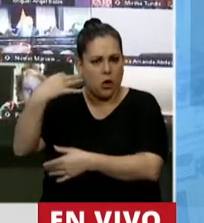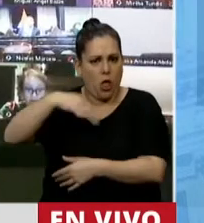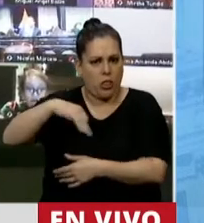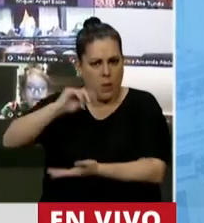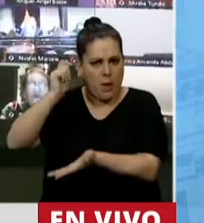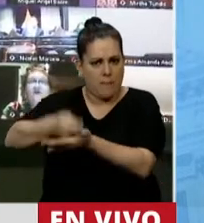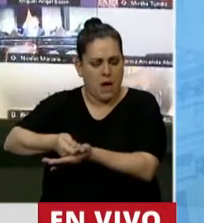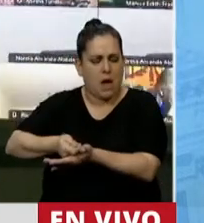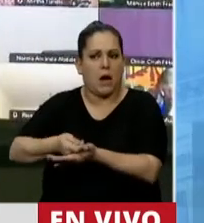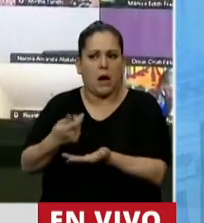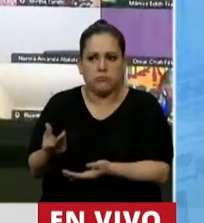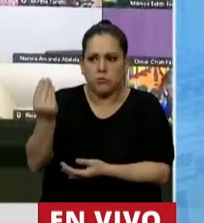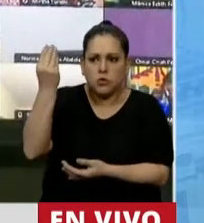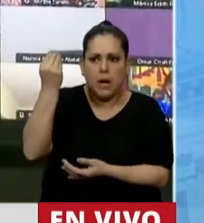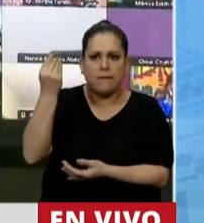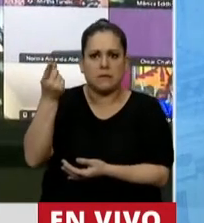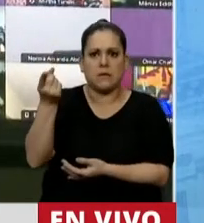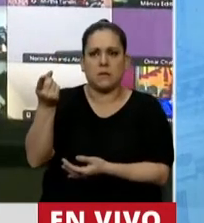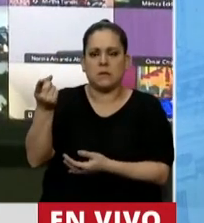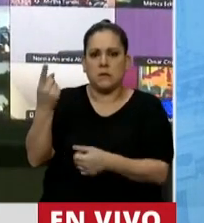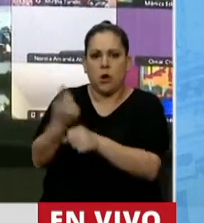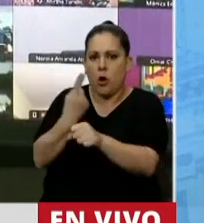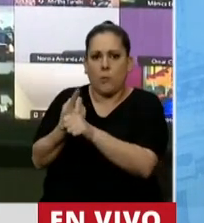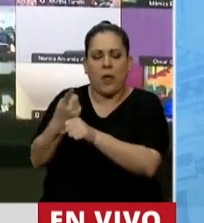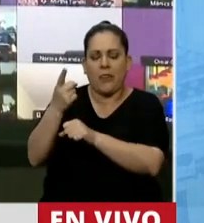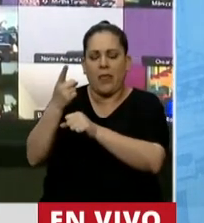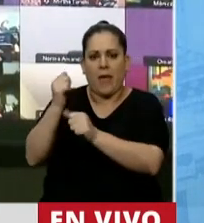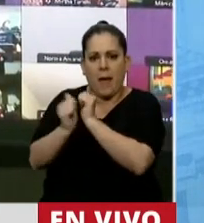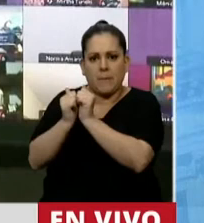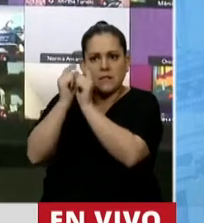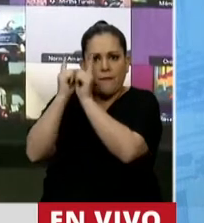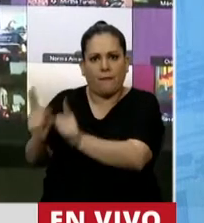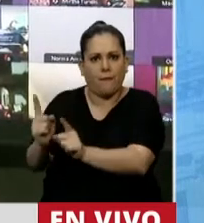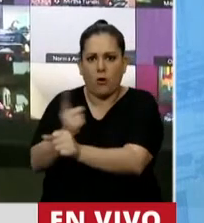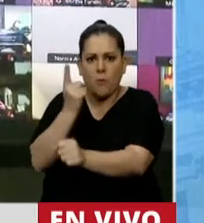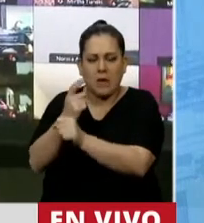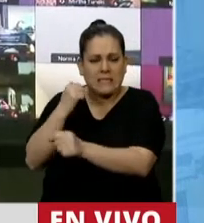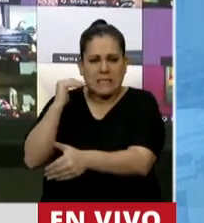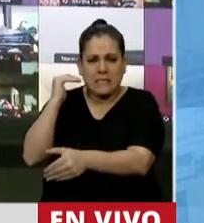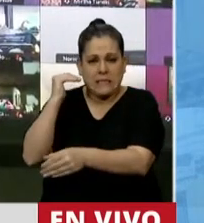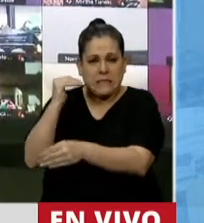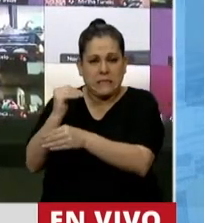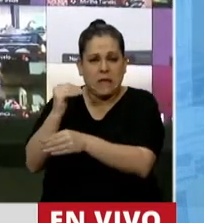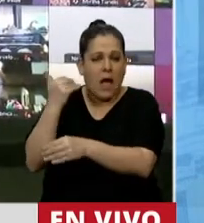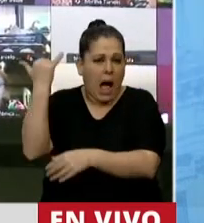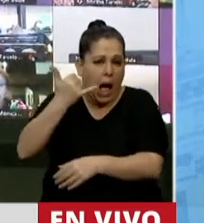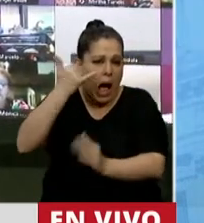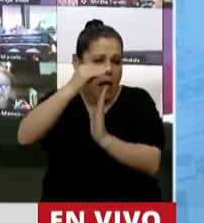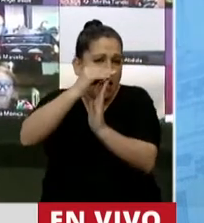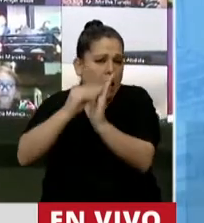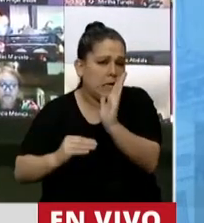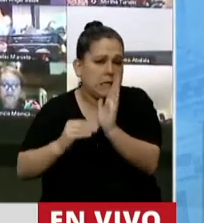veces sin poder sostener sus empresas, pero el Estado despide. Tenemos listas de empleados